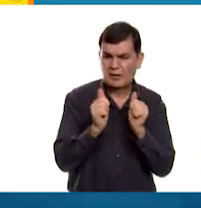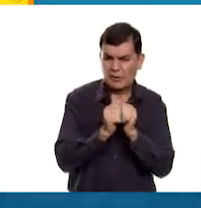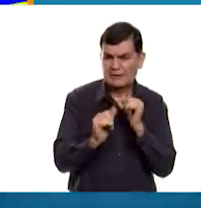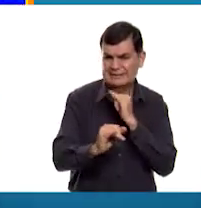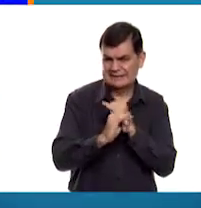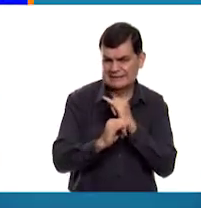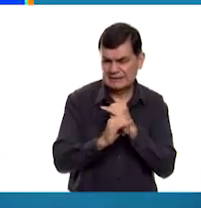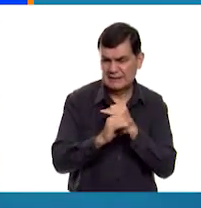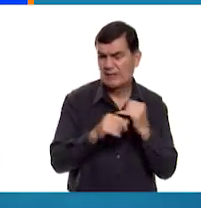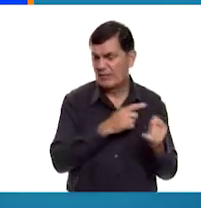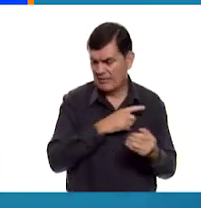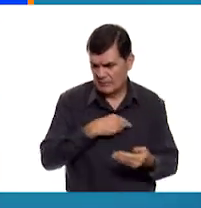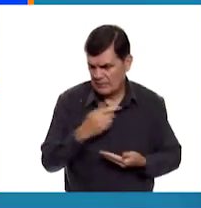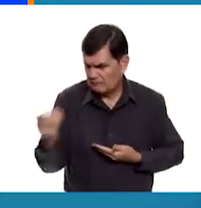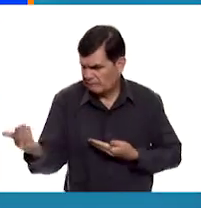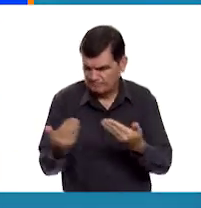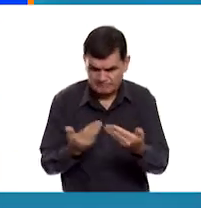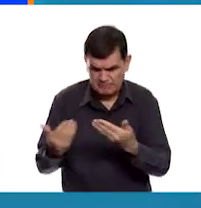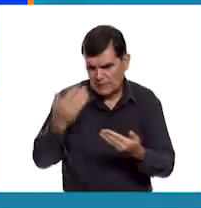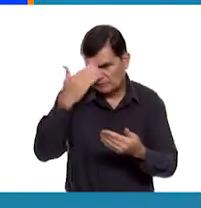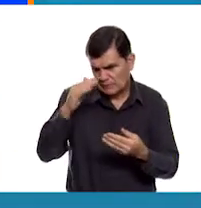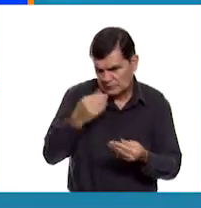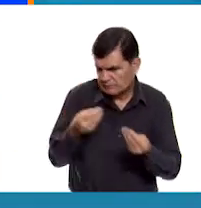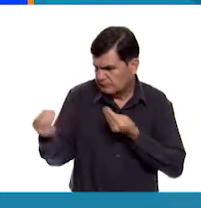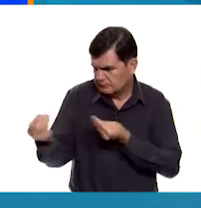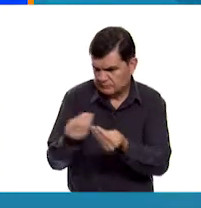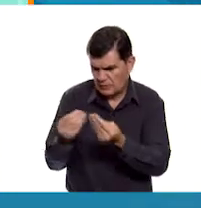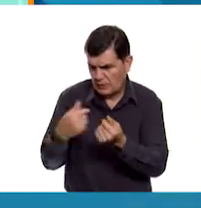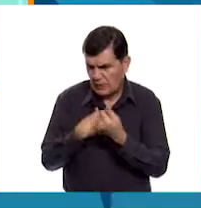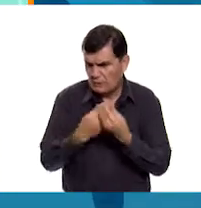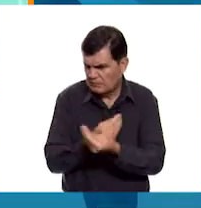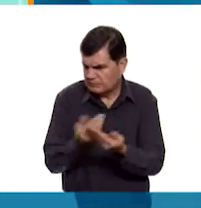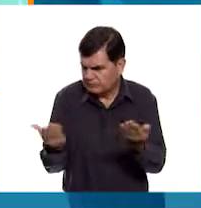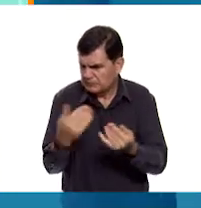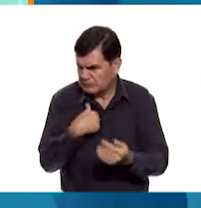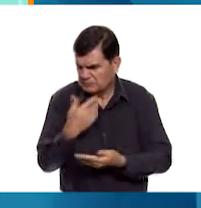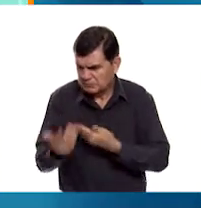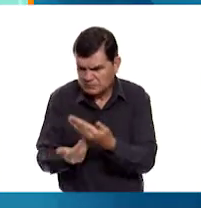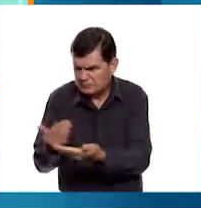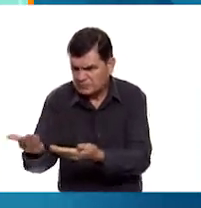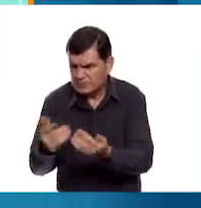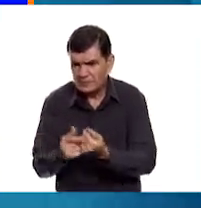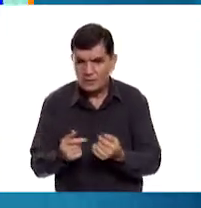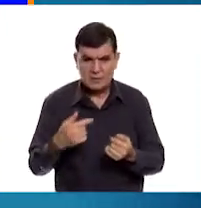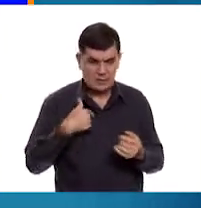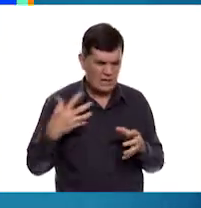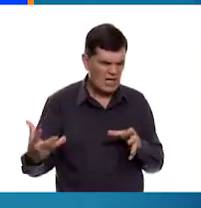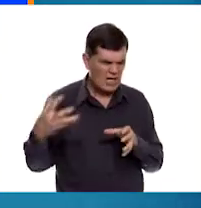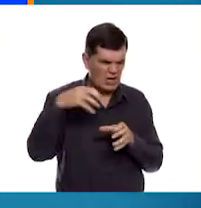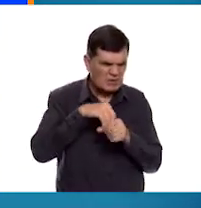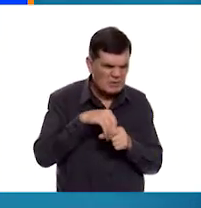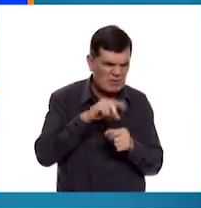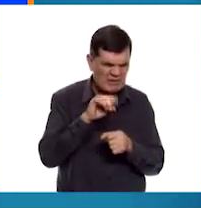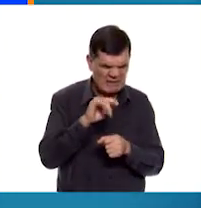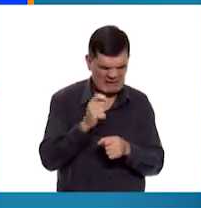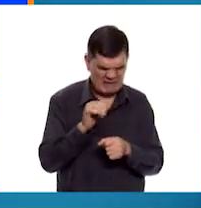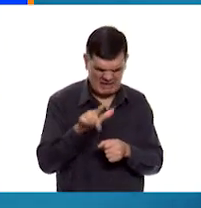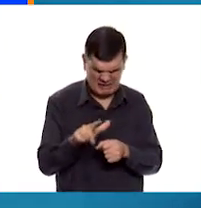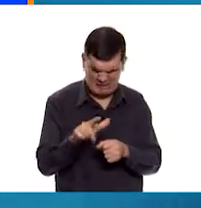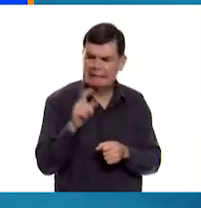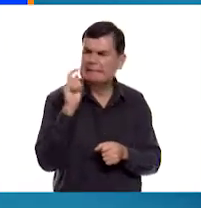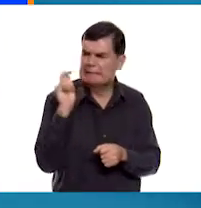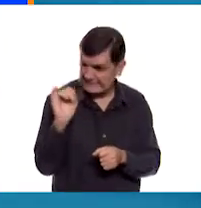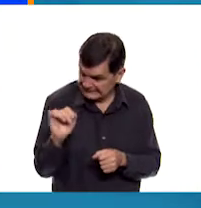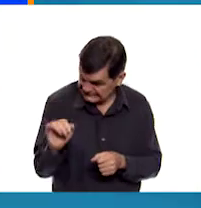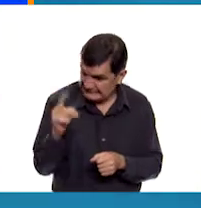nuestras herramientas y conocimientos digitales con otros. ¿Inclusión digital? ¡Así es! Esto quiere